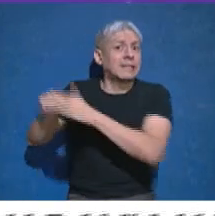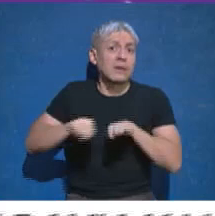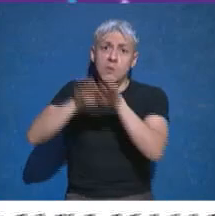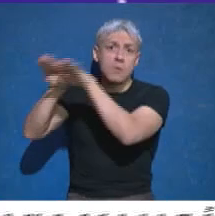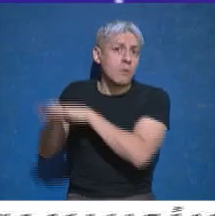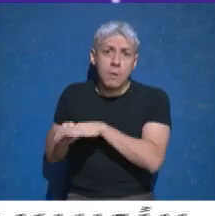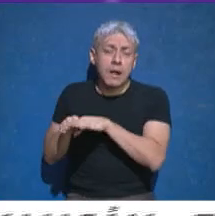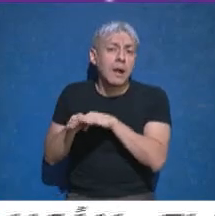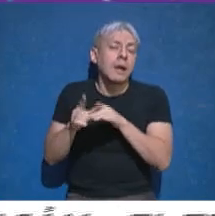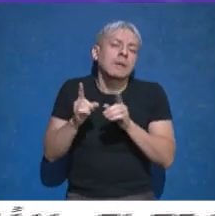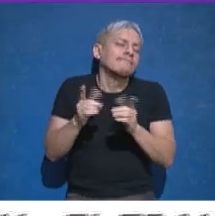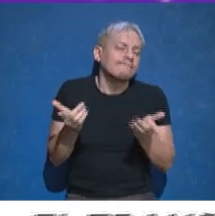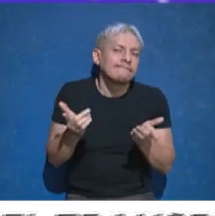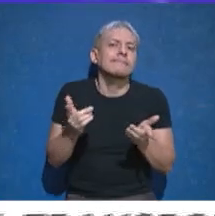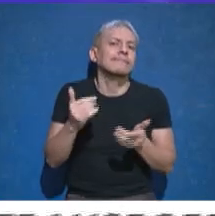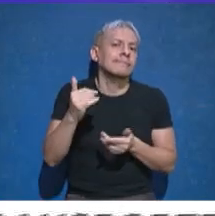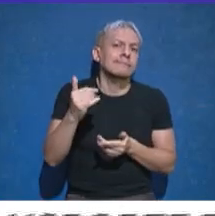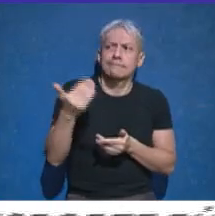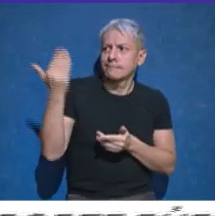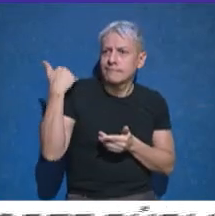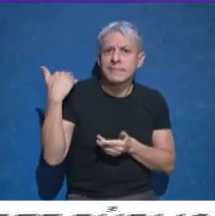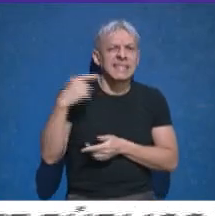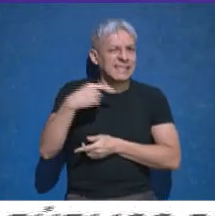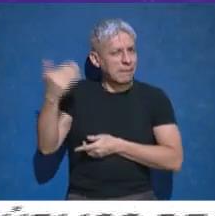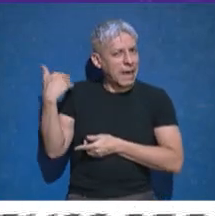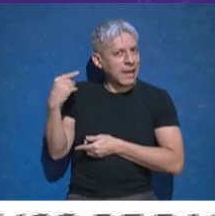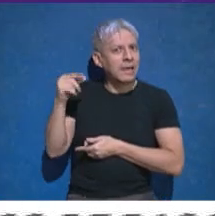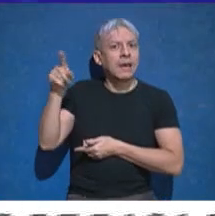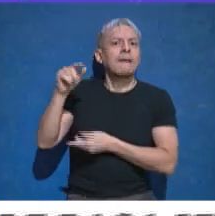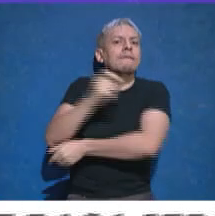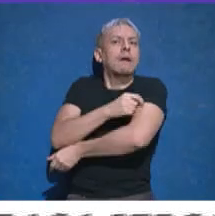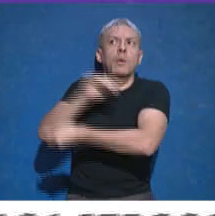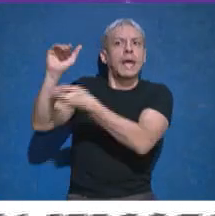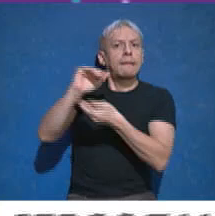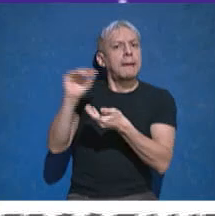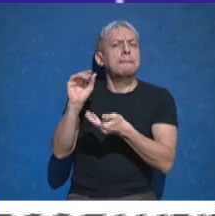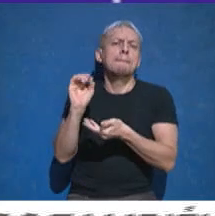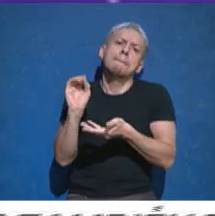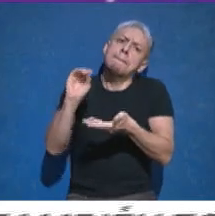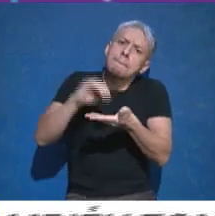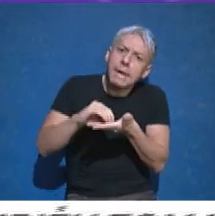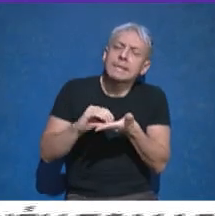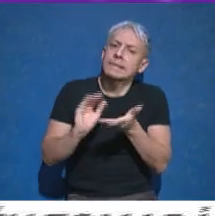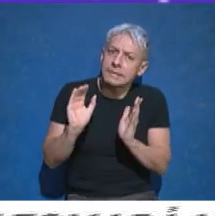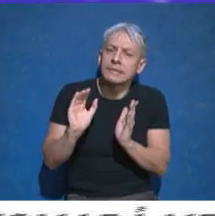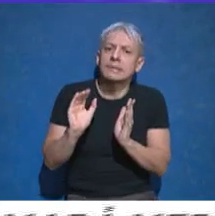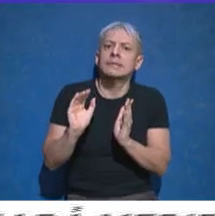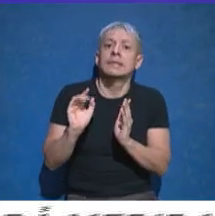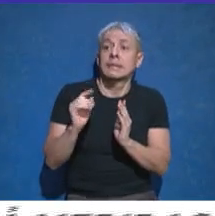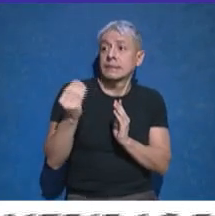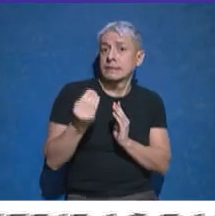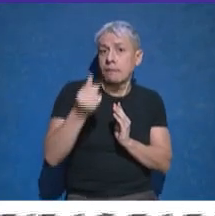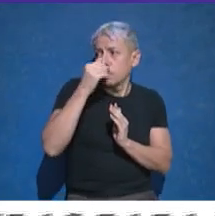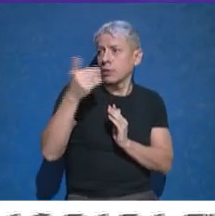Pero, sin embargo, estamos recibiendo desde hace un par de semanas vacunas en una forma continuada. Durante el fin de